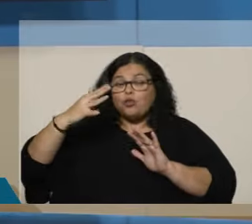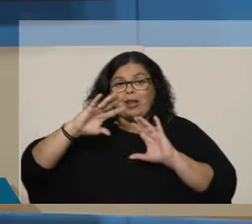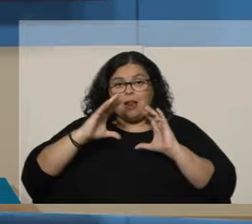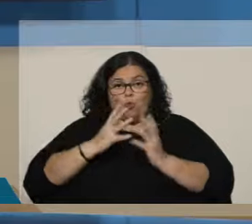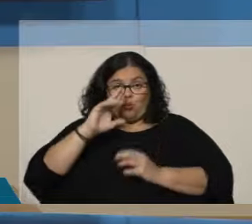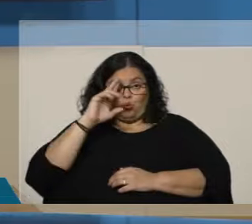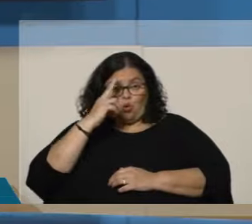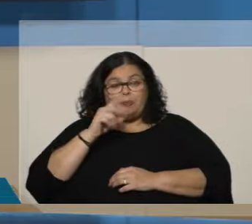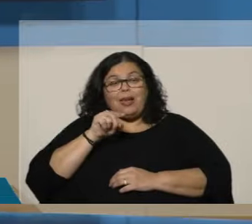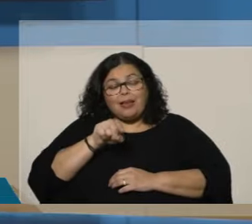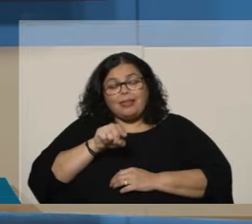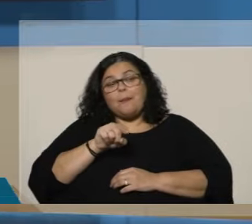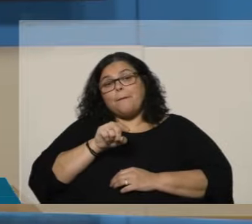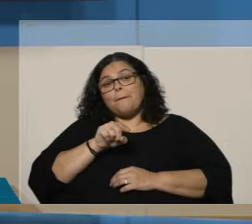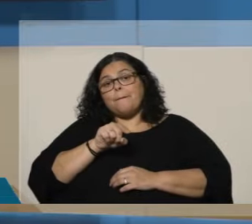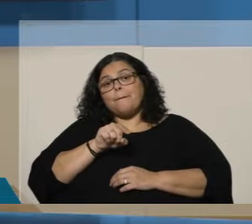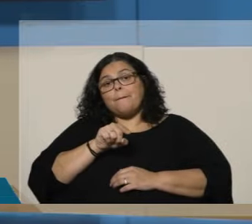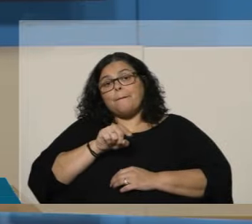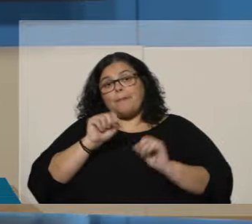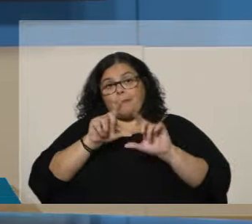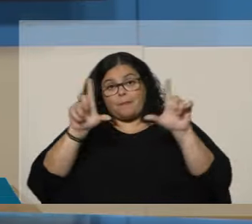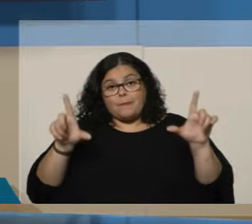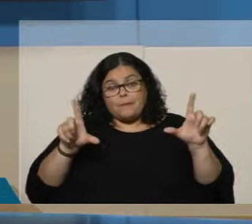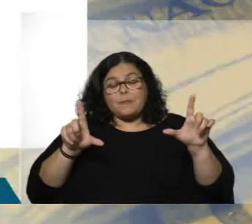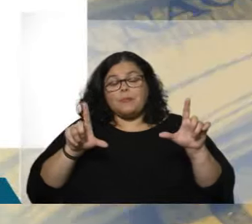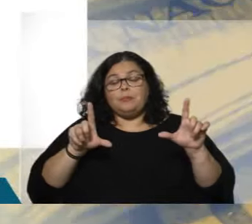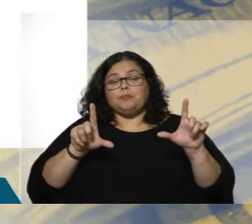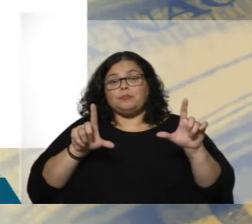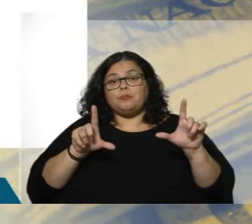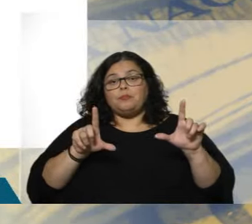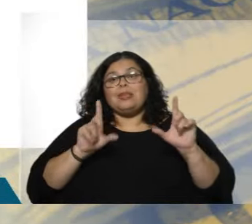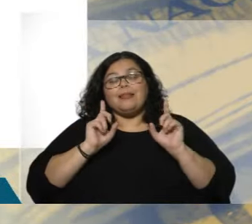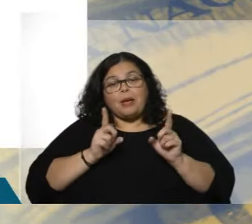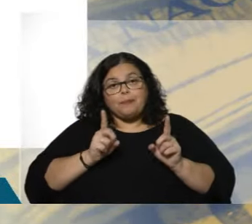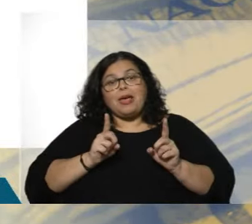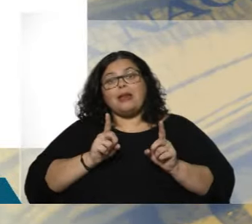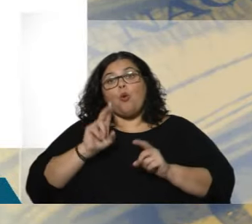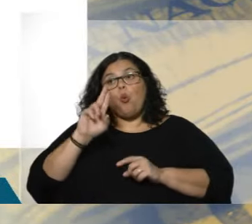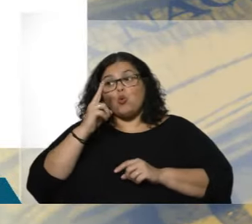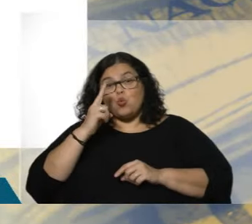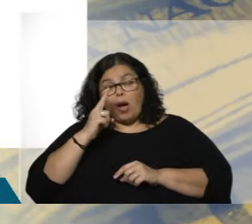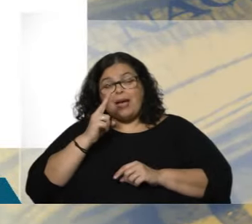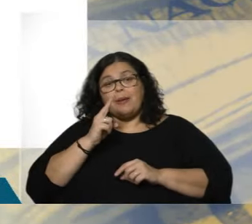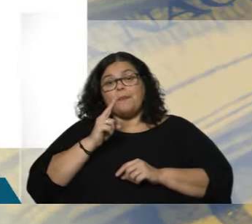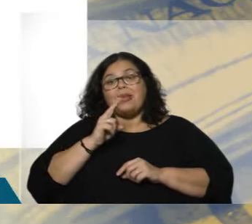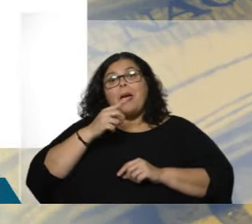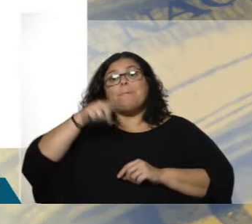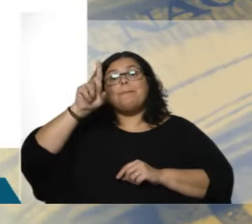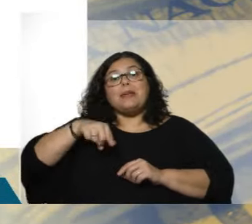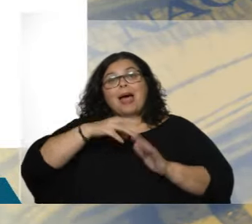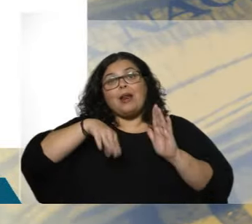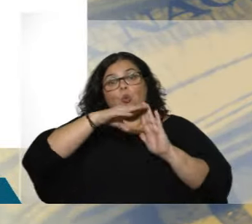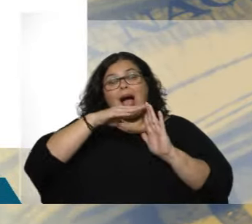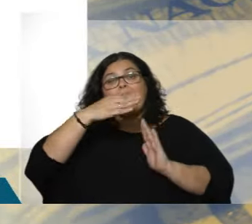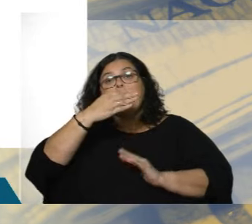favor, con esa placa. Cuartos en generación eólica. También estamos después en el primer lugar en